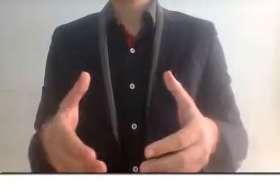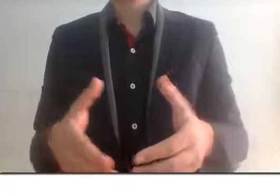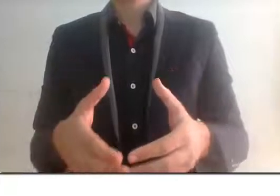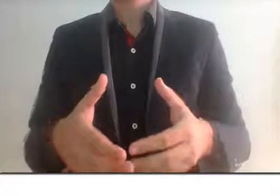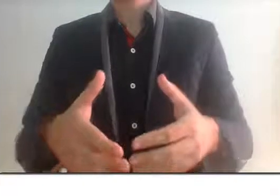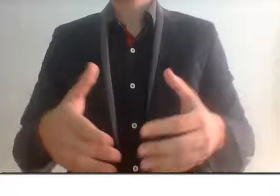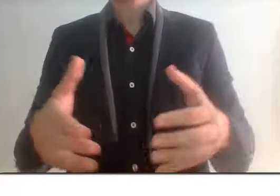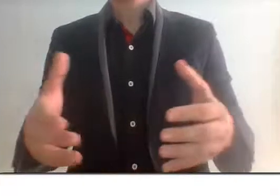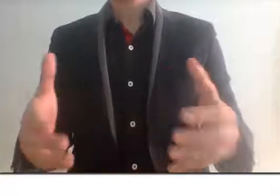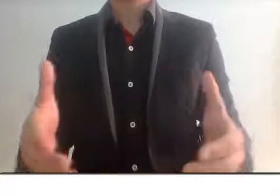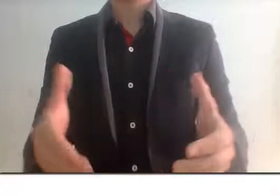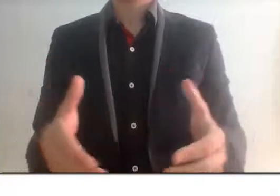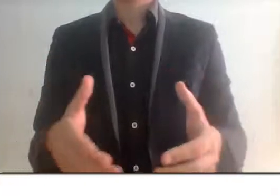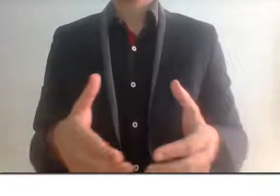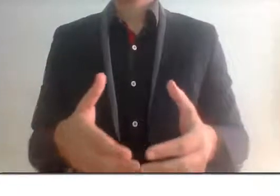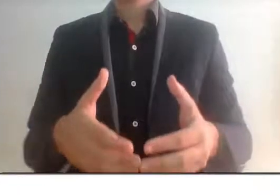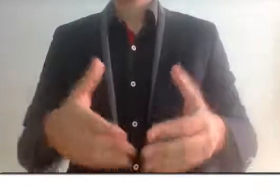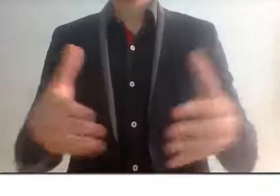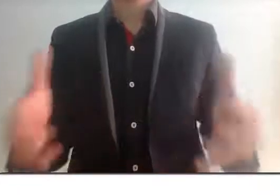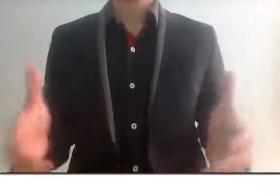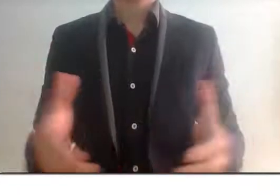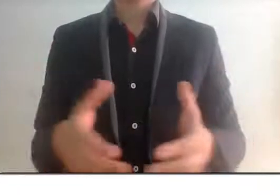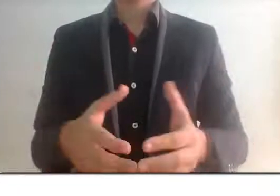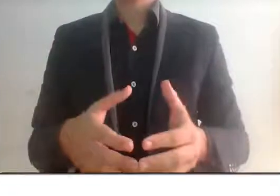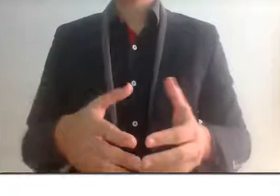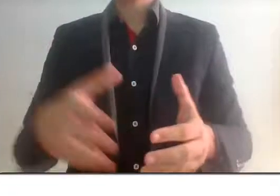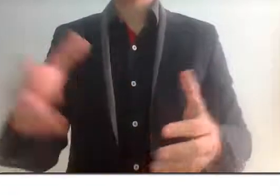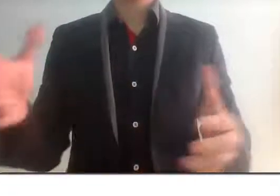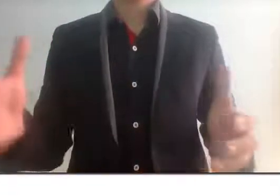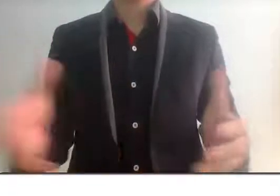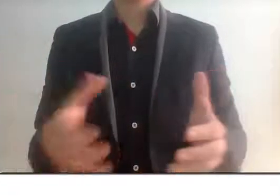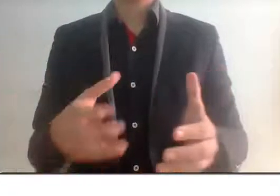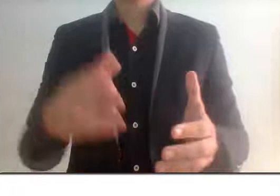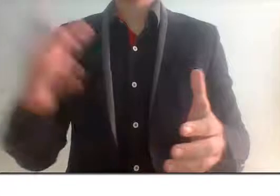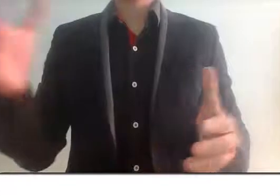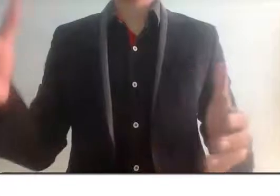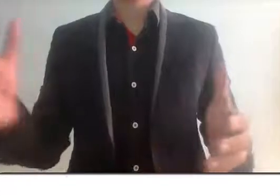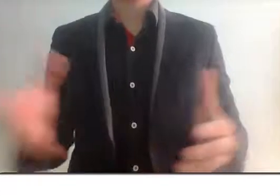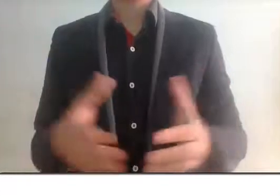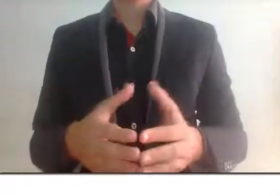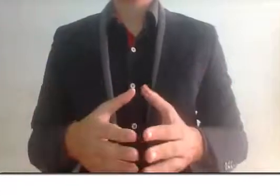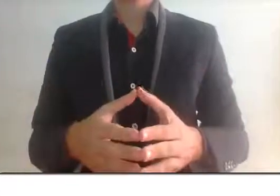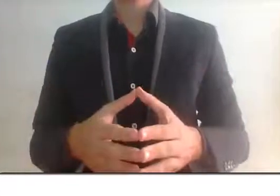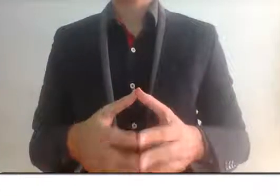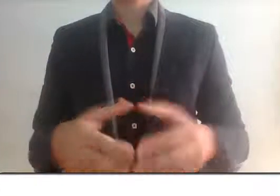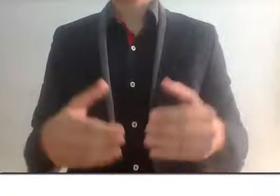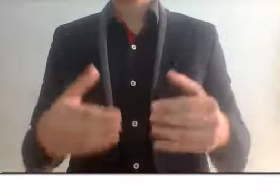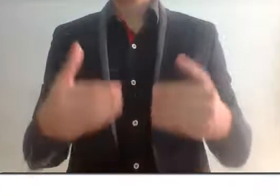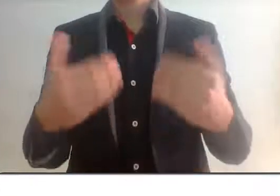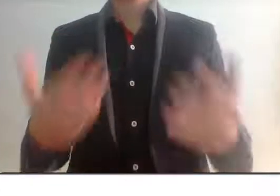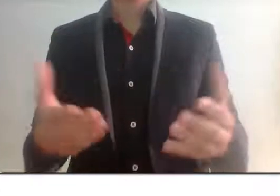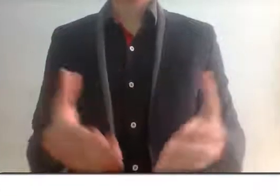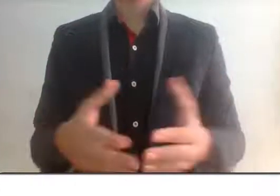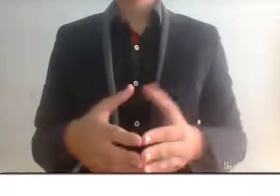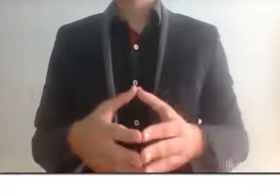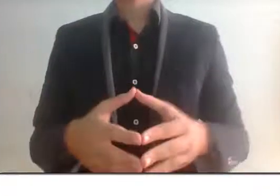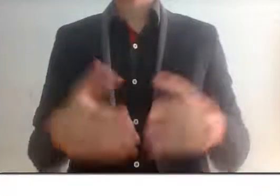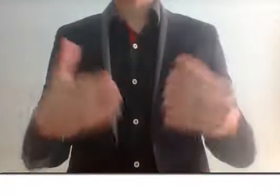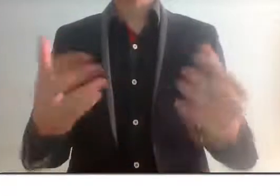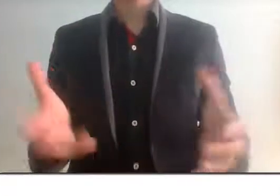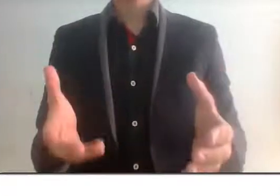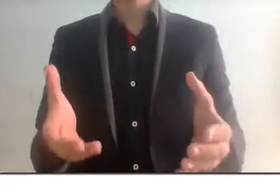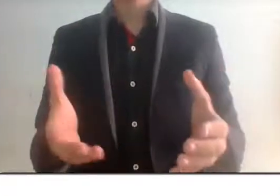adultos mayores, ya cuando tienen 70, 75, por ahí de los, poquito más de los 65 años, ¿qué va a ocurrir?